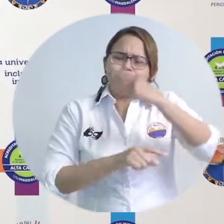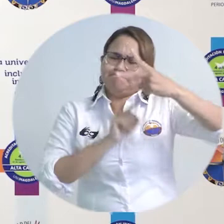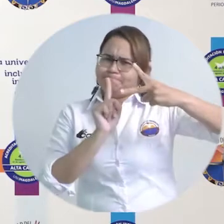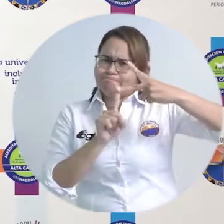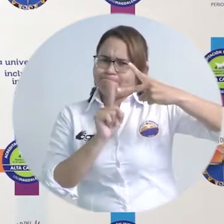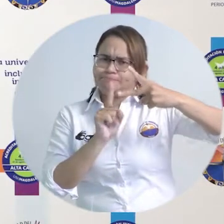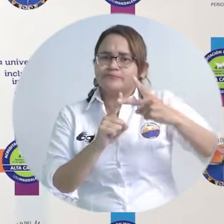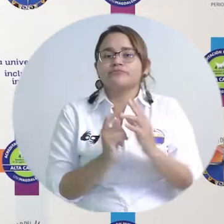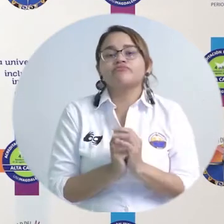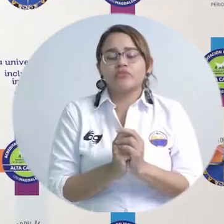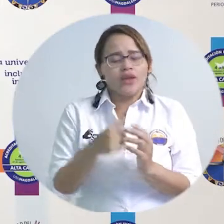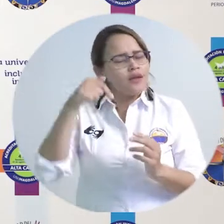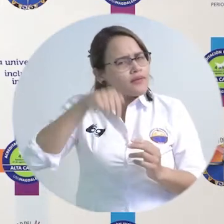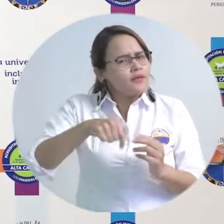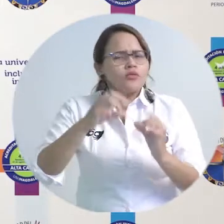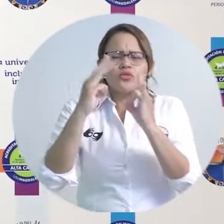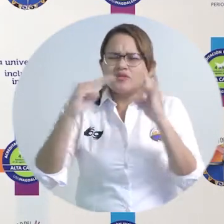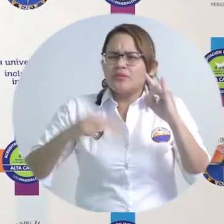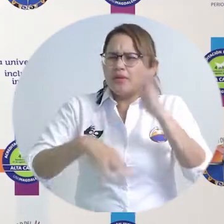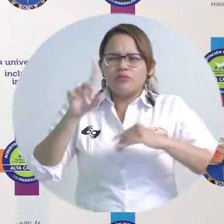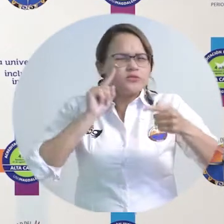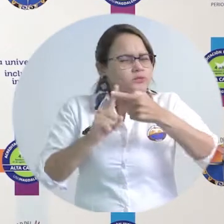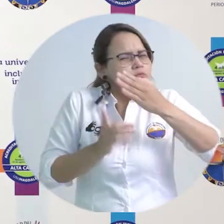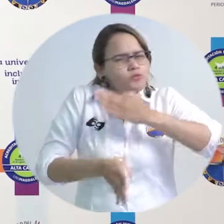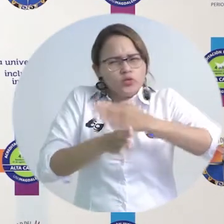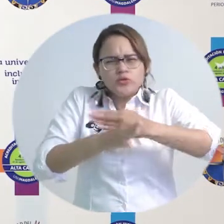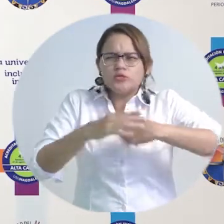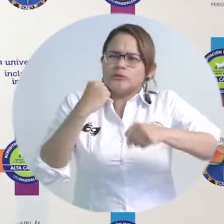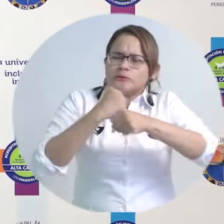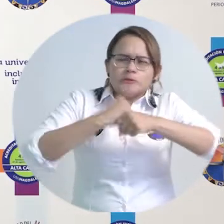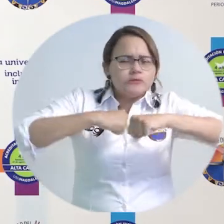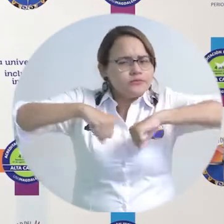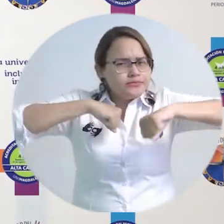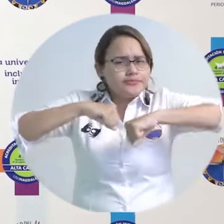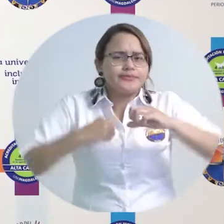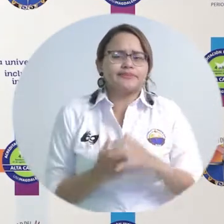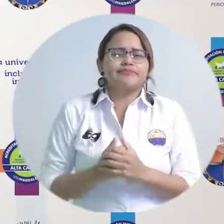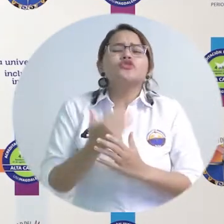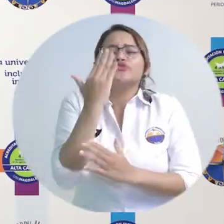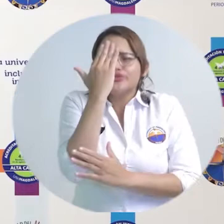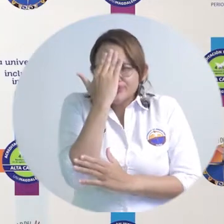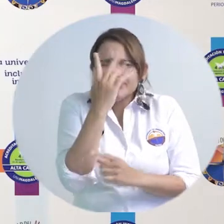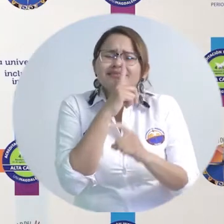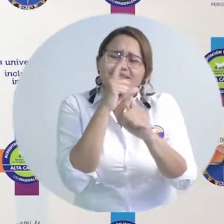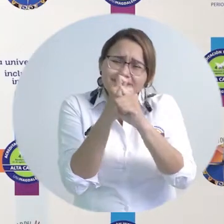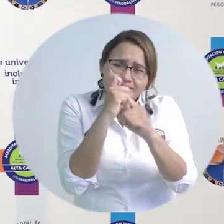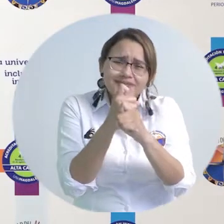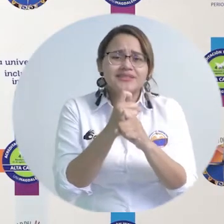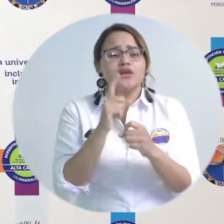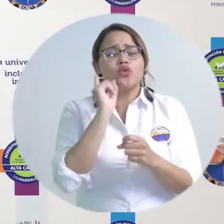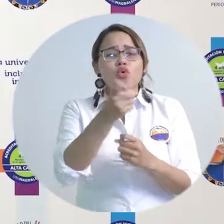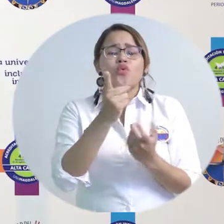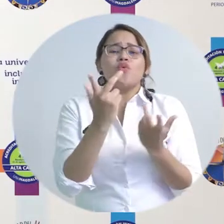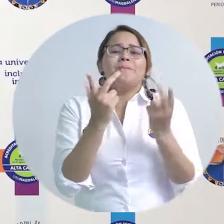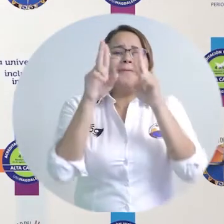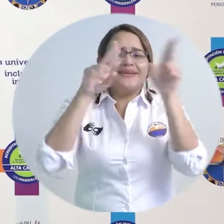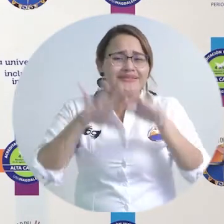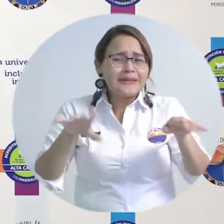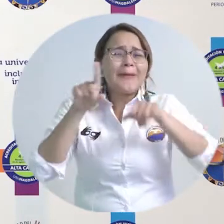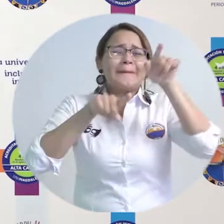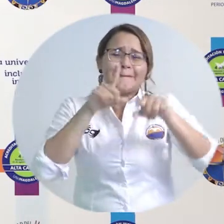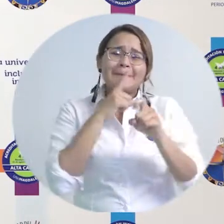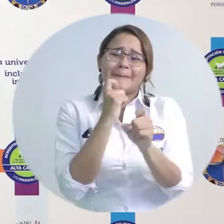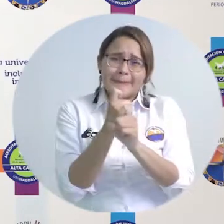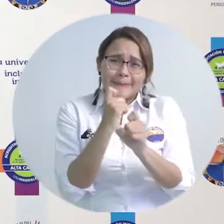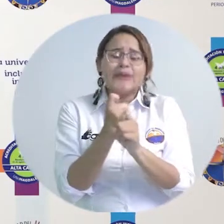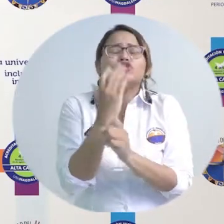la universidad de seguir avanzando, de seguir funcionando. Sabemos las dificultades del acceso a internet, sabemos las dificultades a